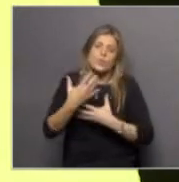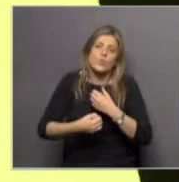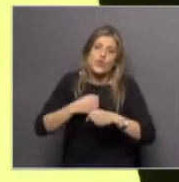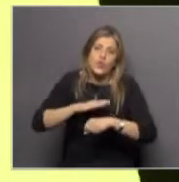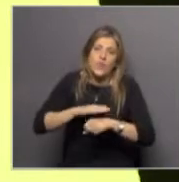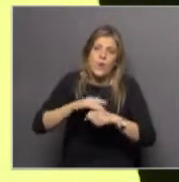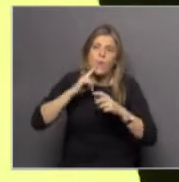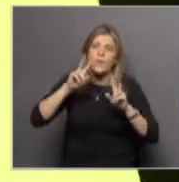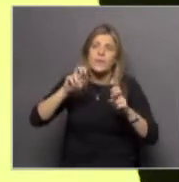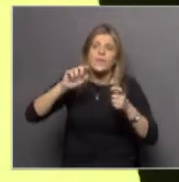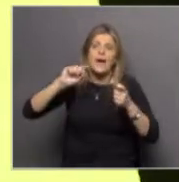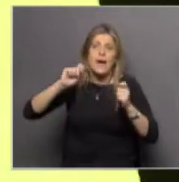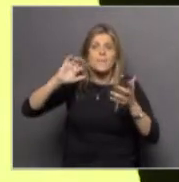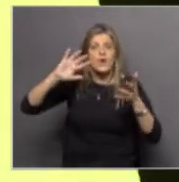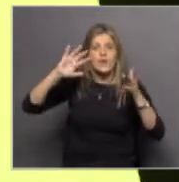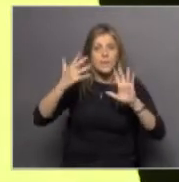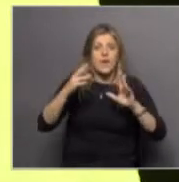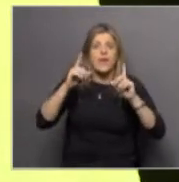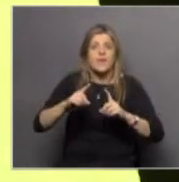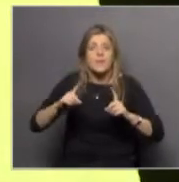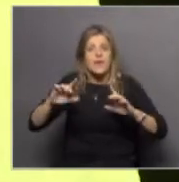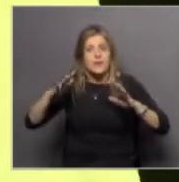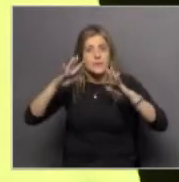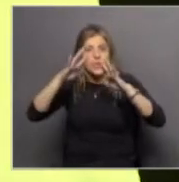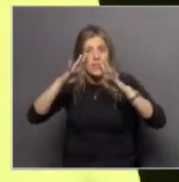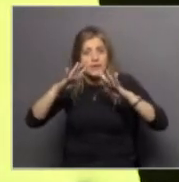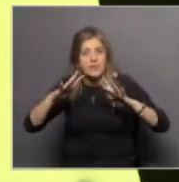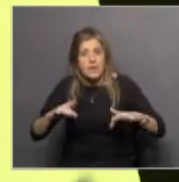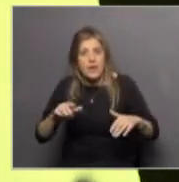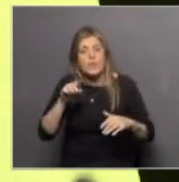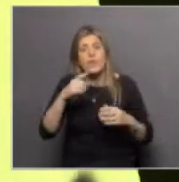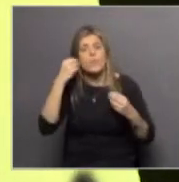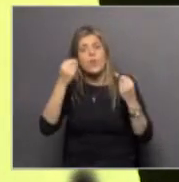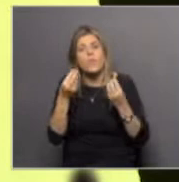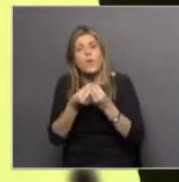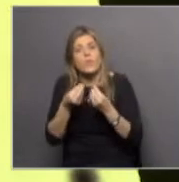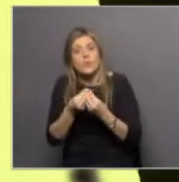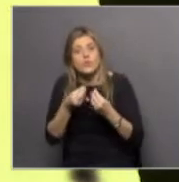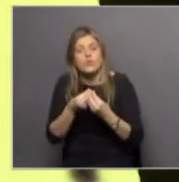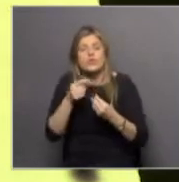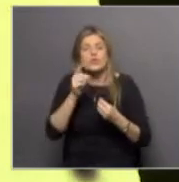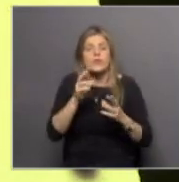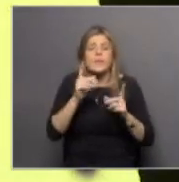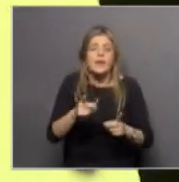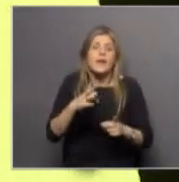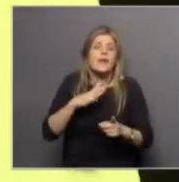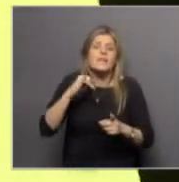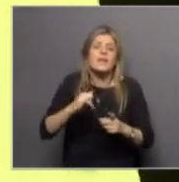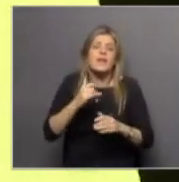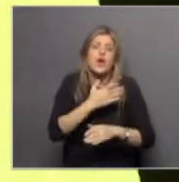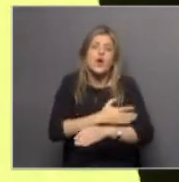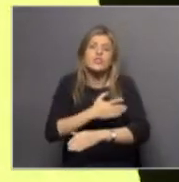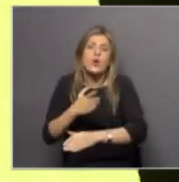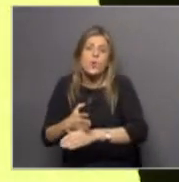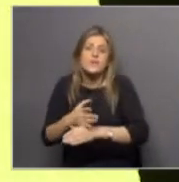el cambio climático, el derretimiento de los glaciares, no solo preocupa como fenómeno en sí mismo. ¿Qué consecuencia tiene